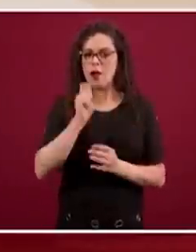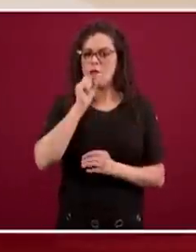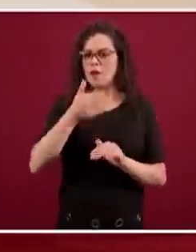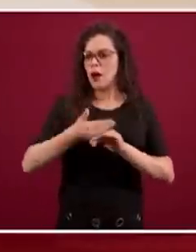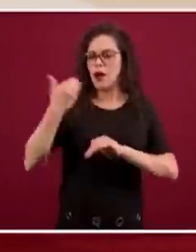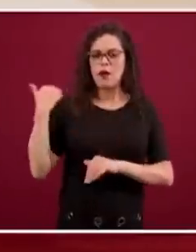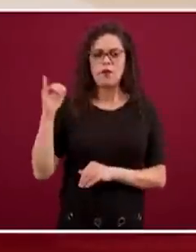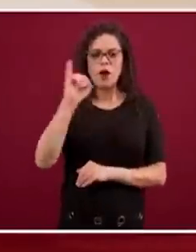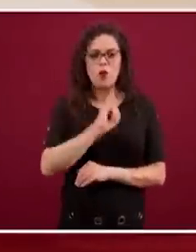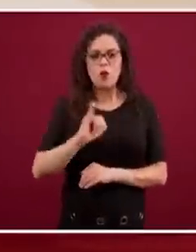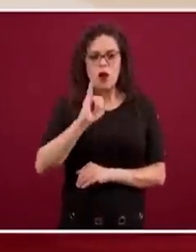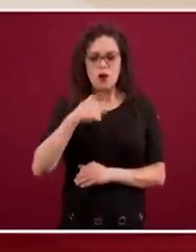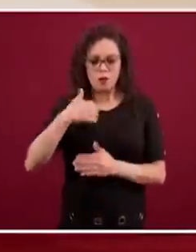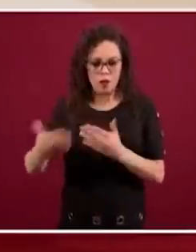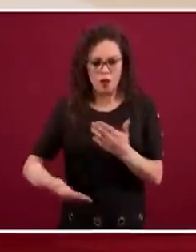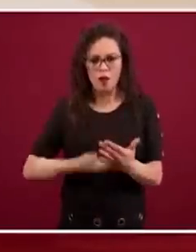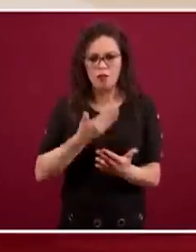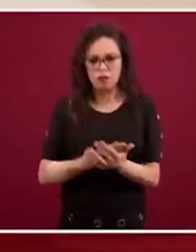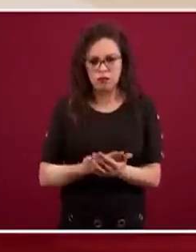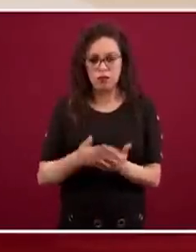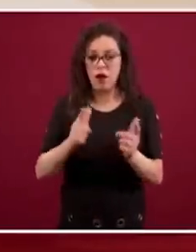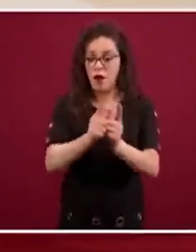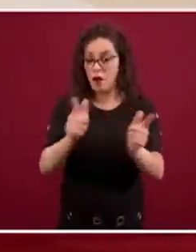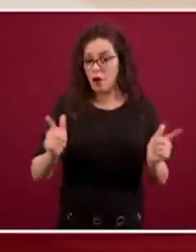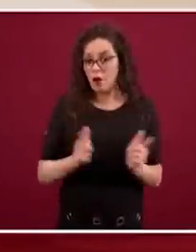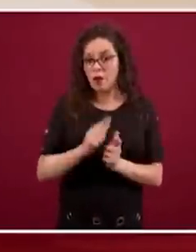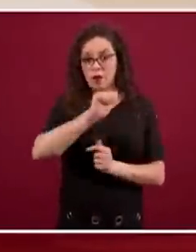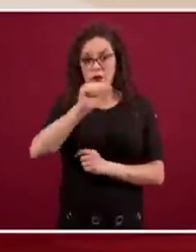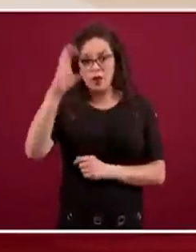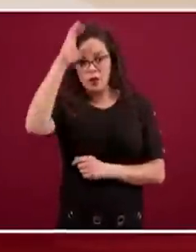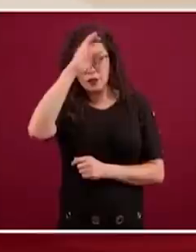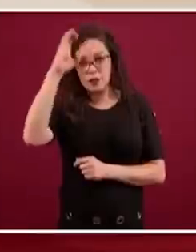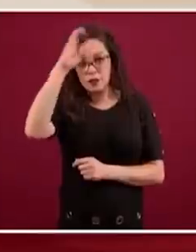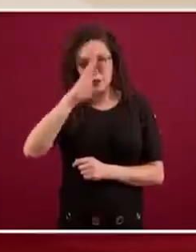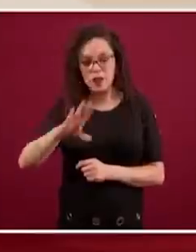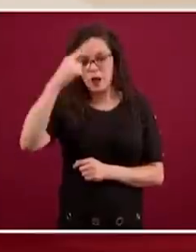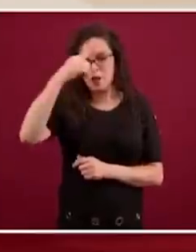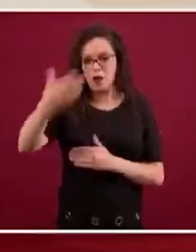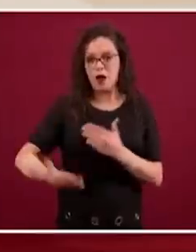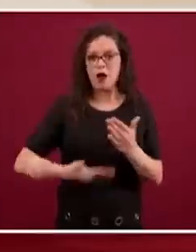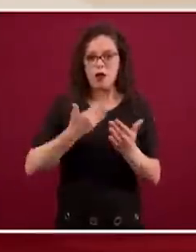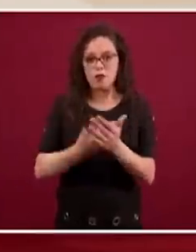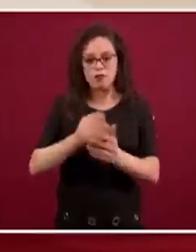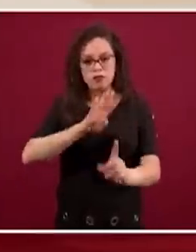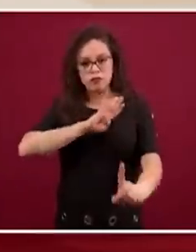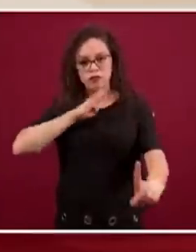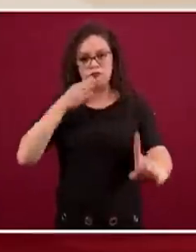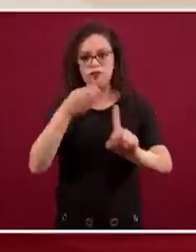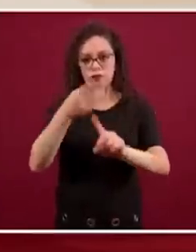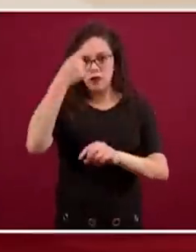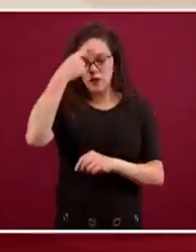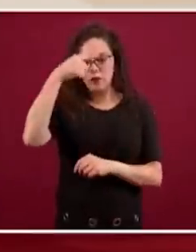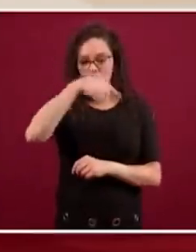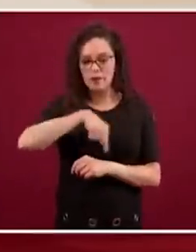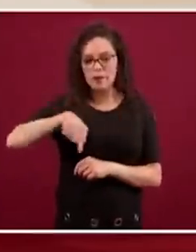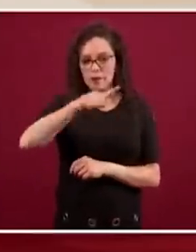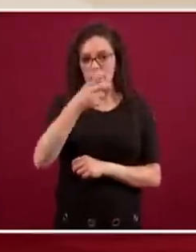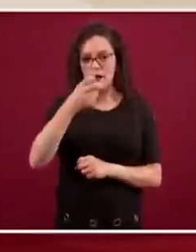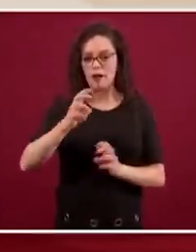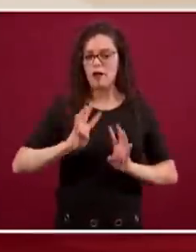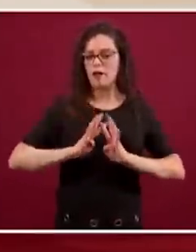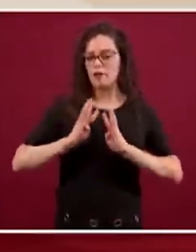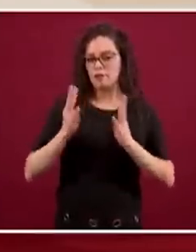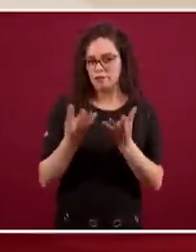del grupo científico que hemos formulado ya como propuestas específicas de acuerdo para el consejo y